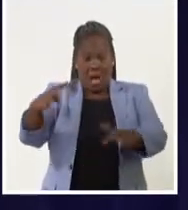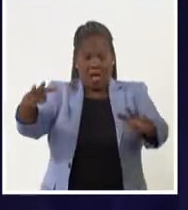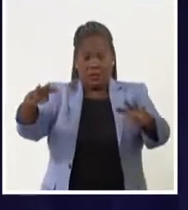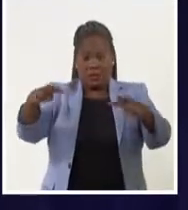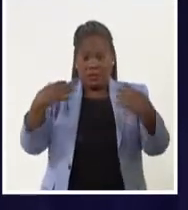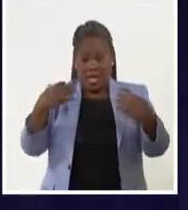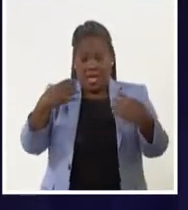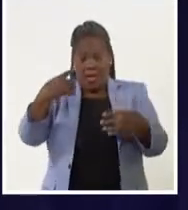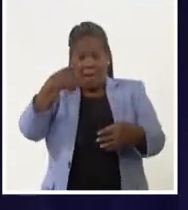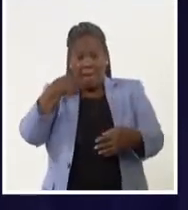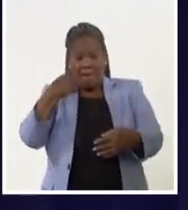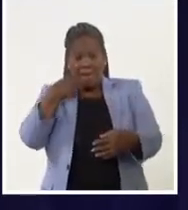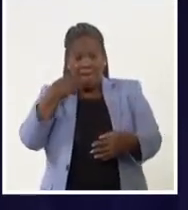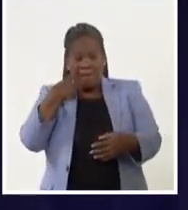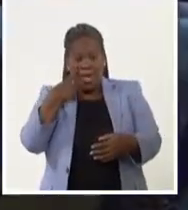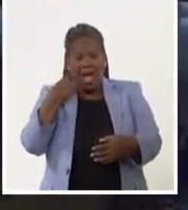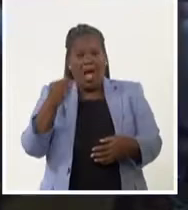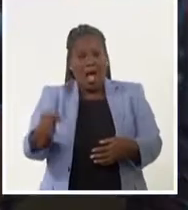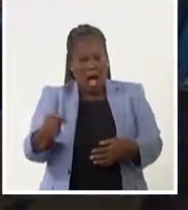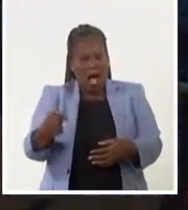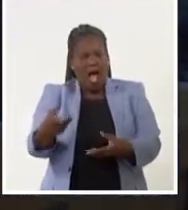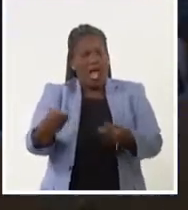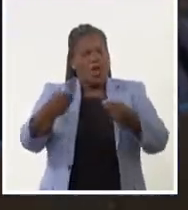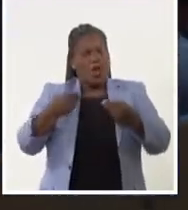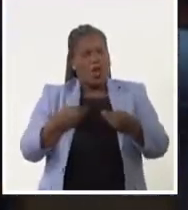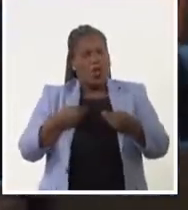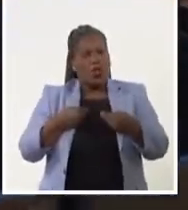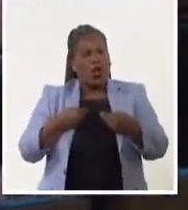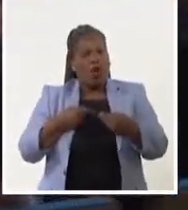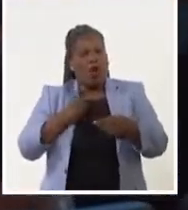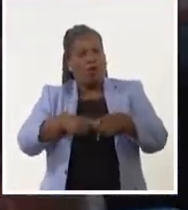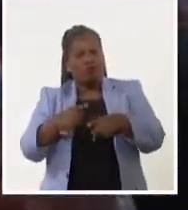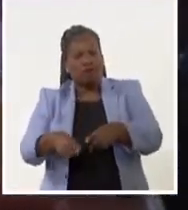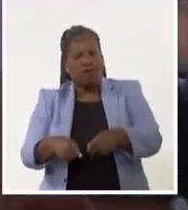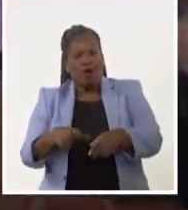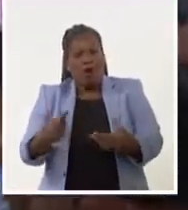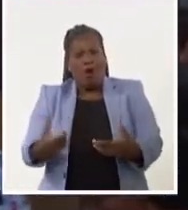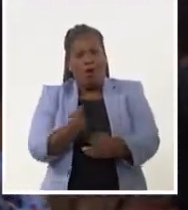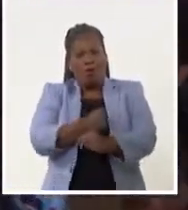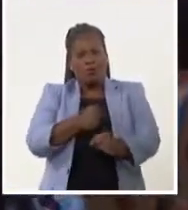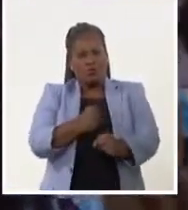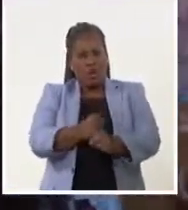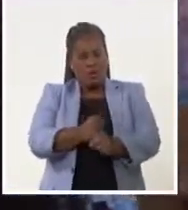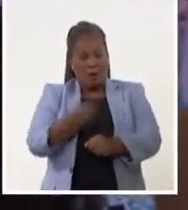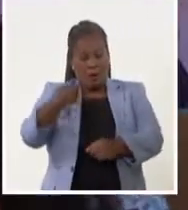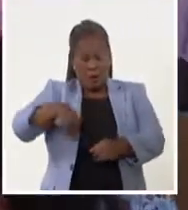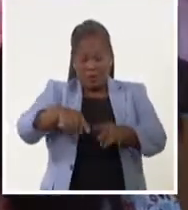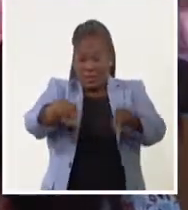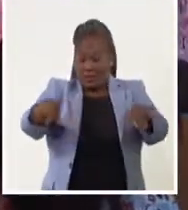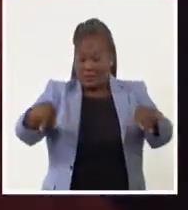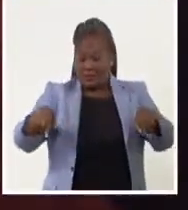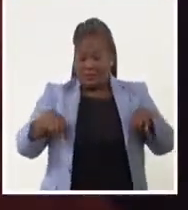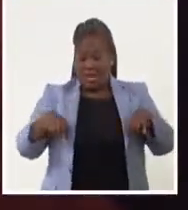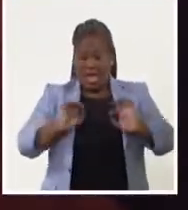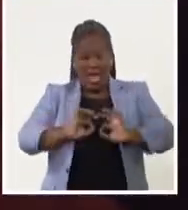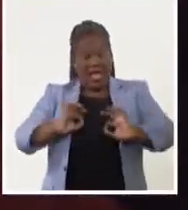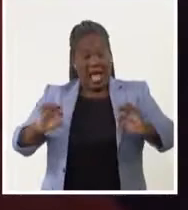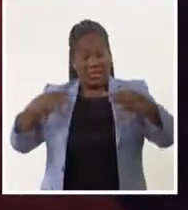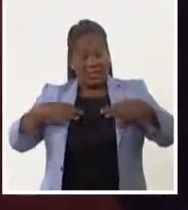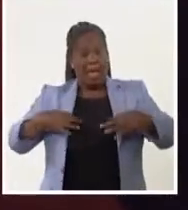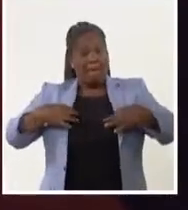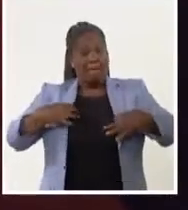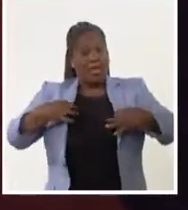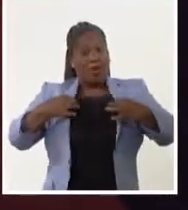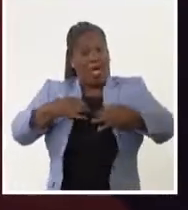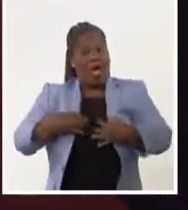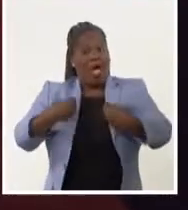instrumento o vea el objeto que nos regaló como lo usamos. El aprovechamiento del espacio escénico y la elegancia del diseño de vestuario son